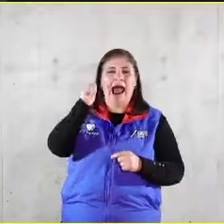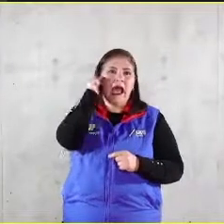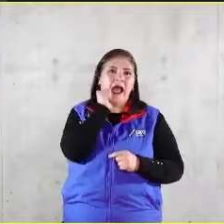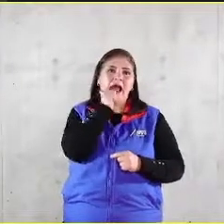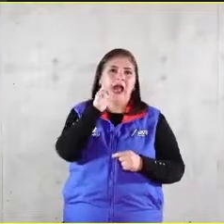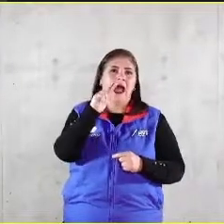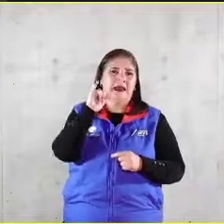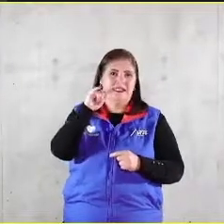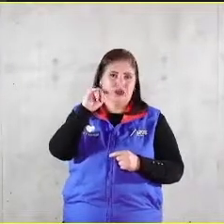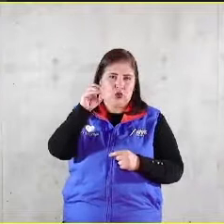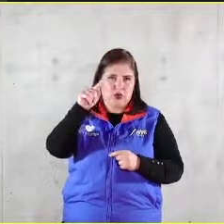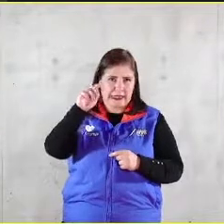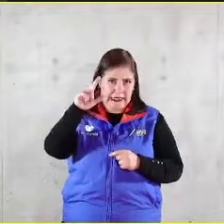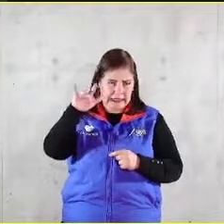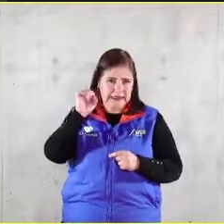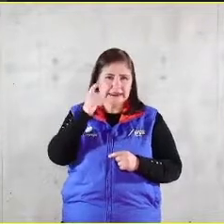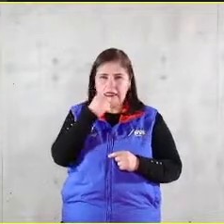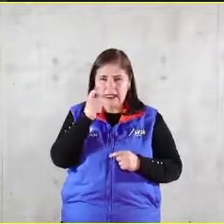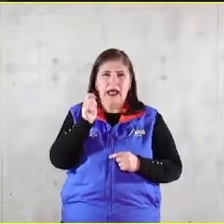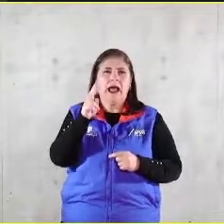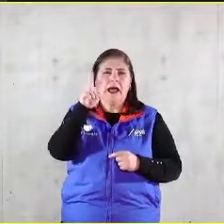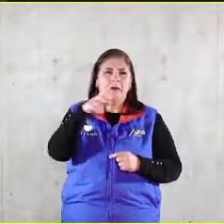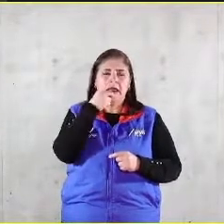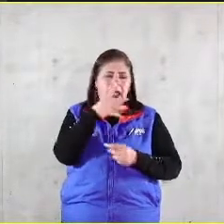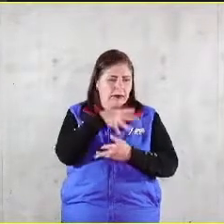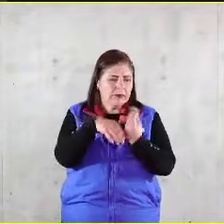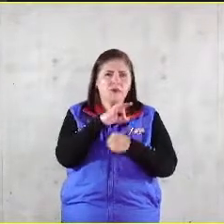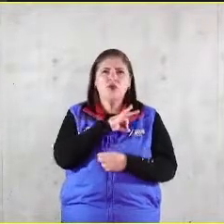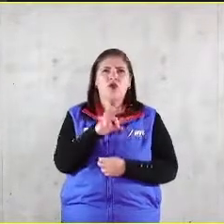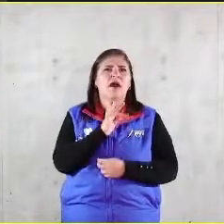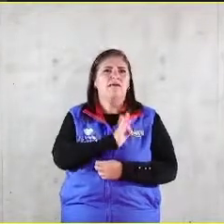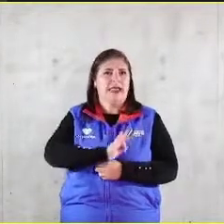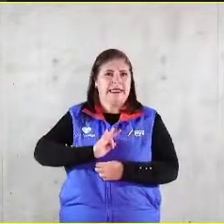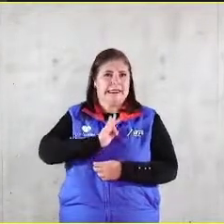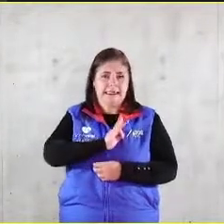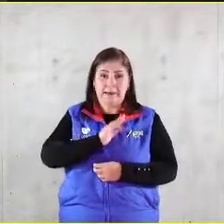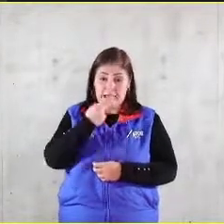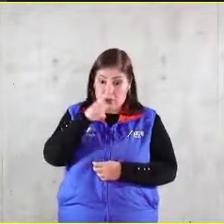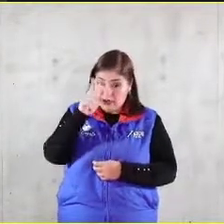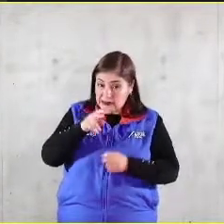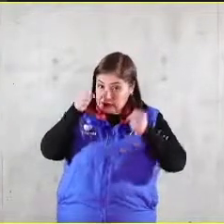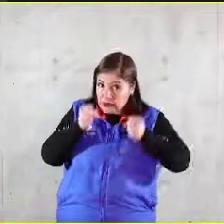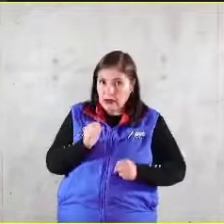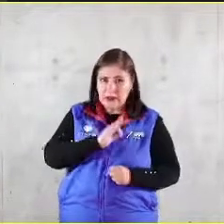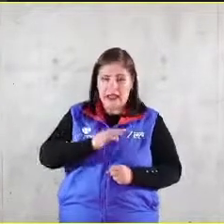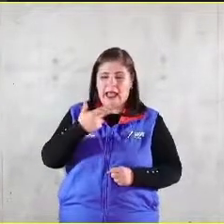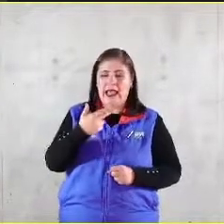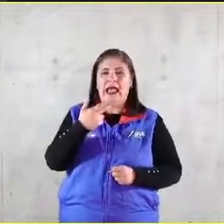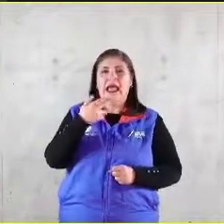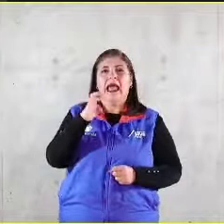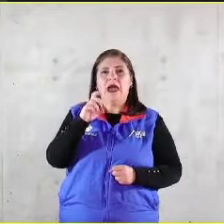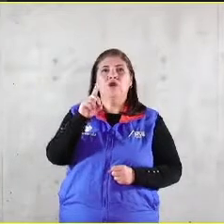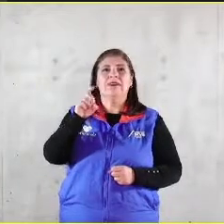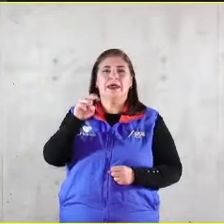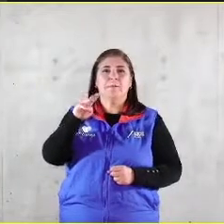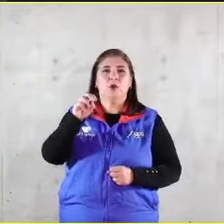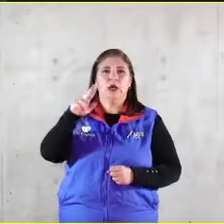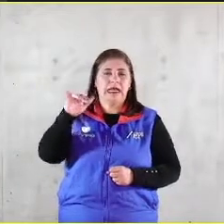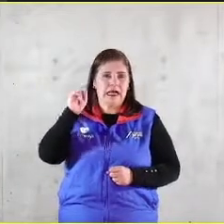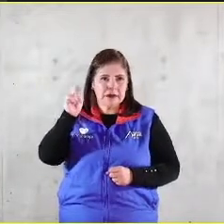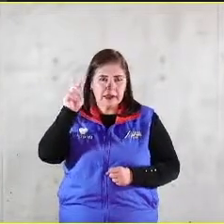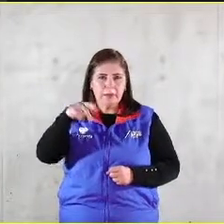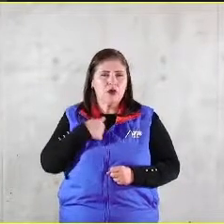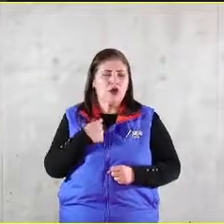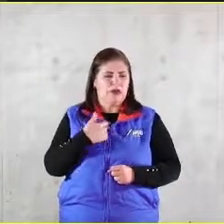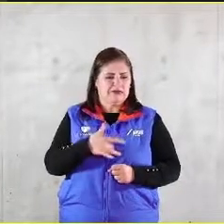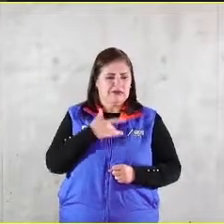eudemonía que luego derivó en felicidad pero no necesariamente es así la eudemonía es como planteo mi relación con